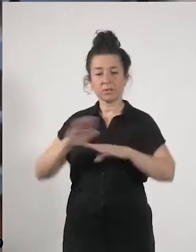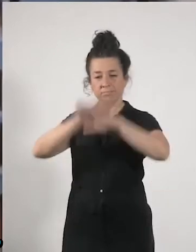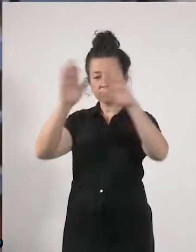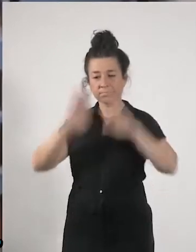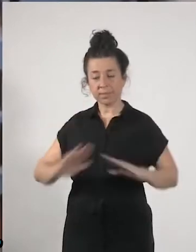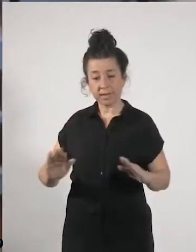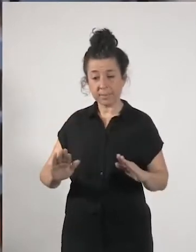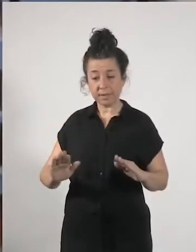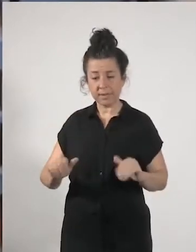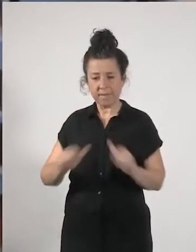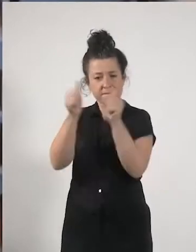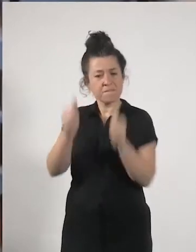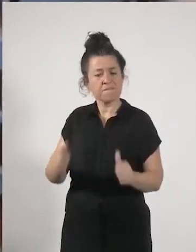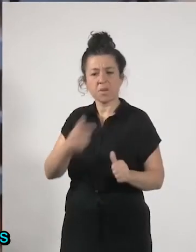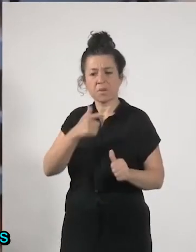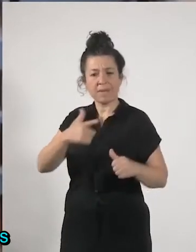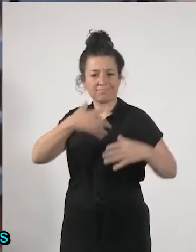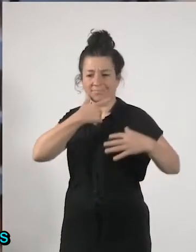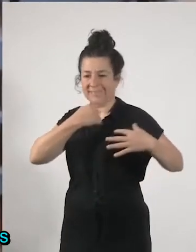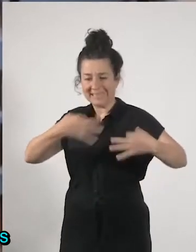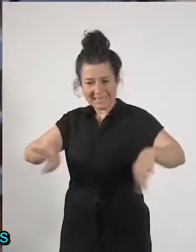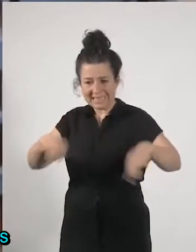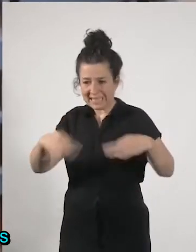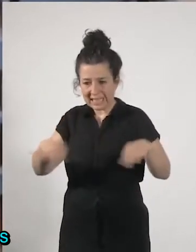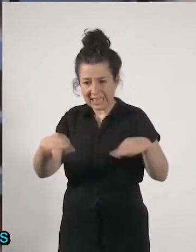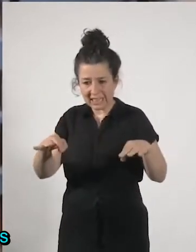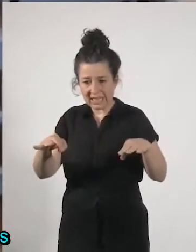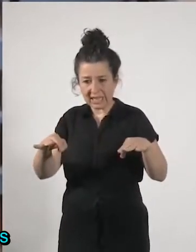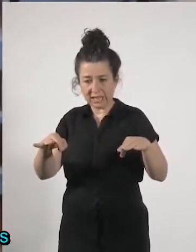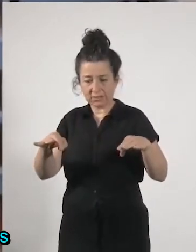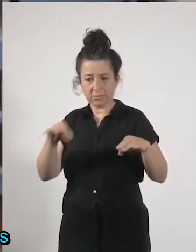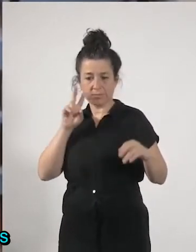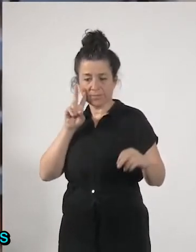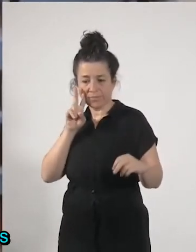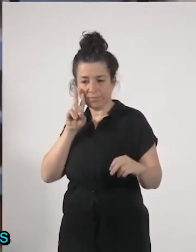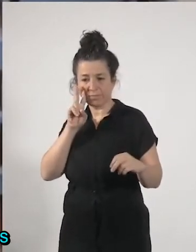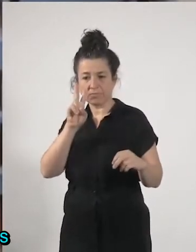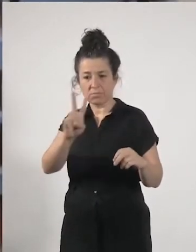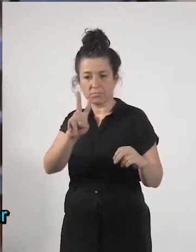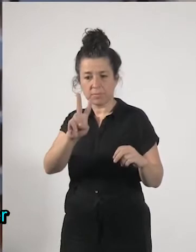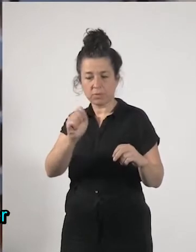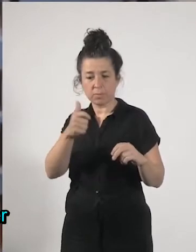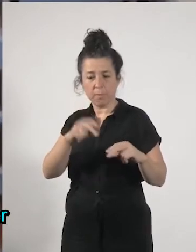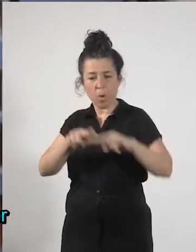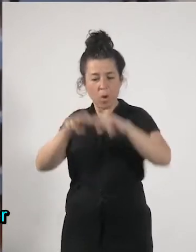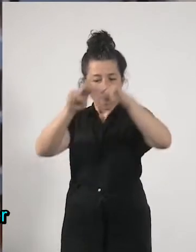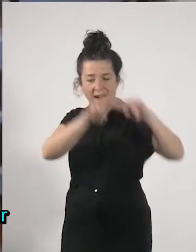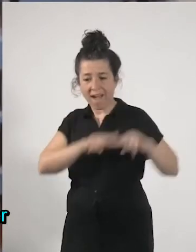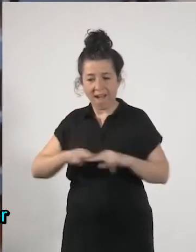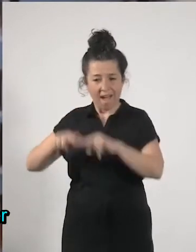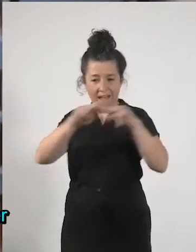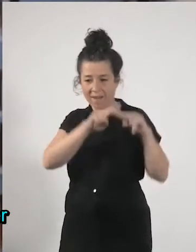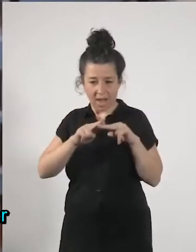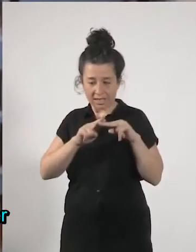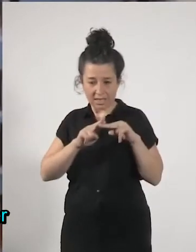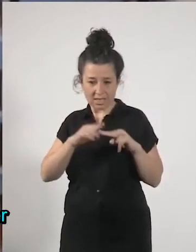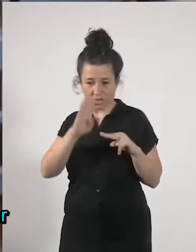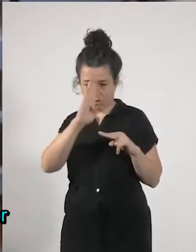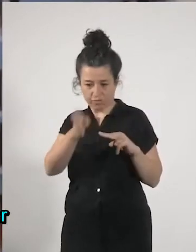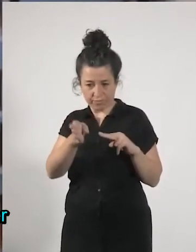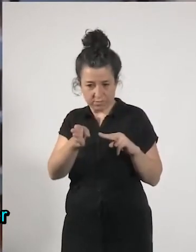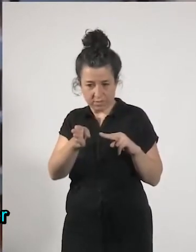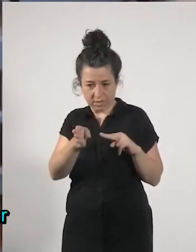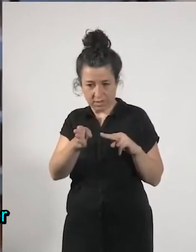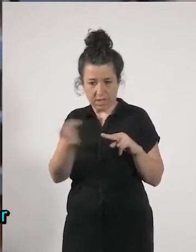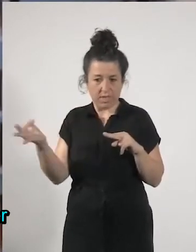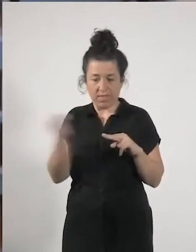simplificada, pues frente a los análisis más ortodoxos que dicen que el objetivo debe ser la acumulación